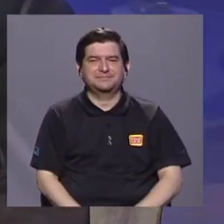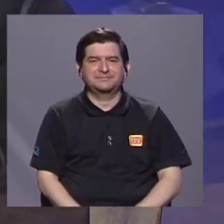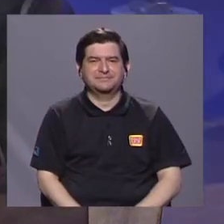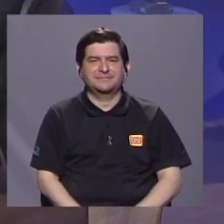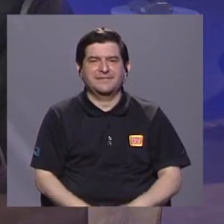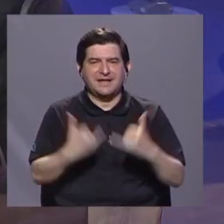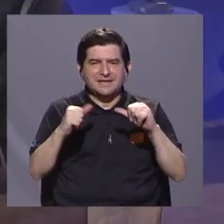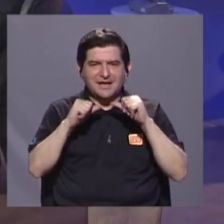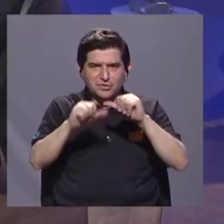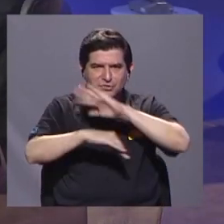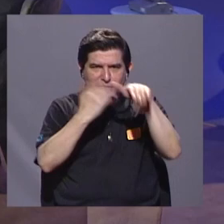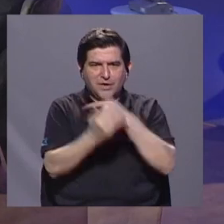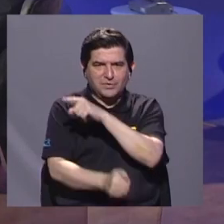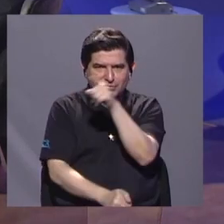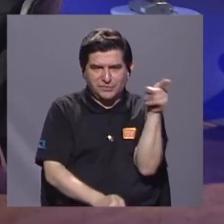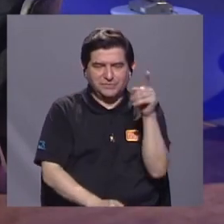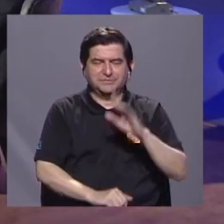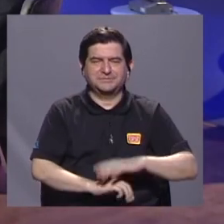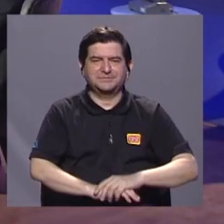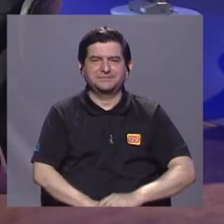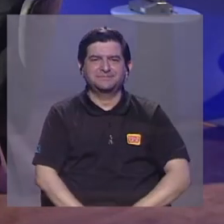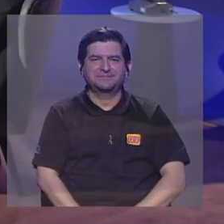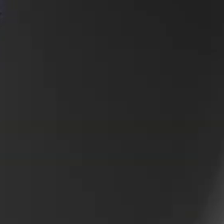Ya regresamos con todas y todos ustedes.